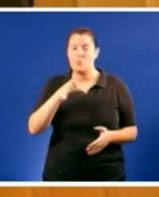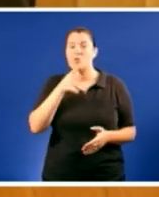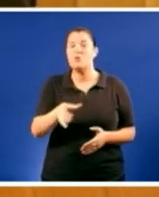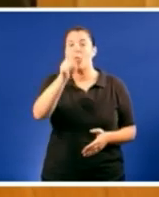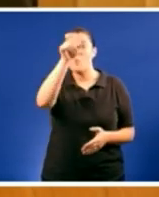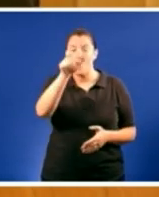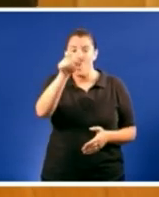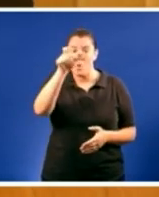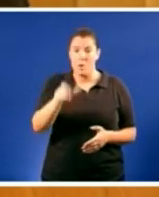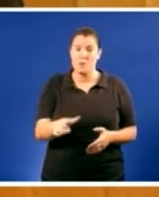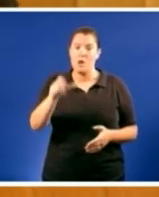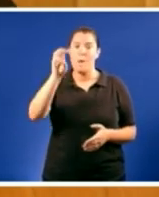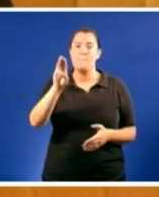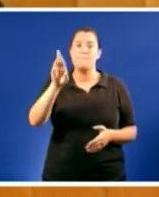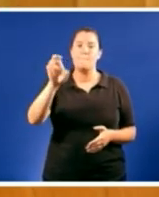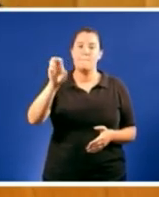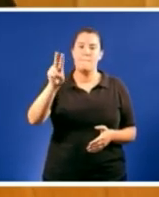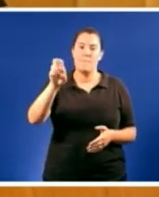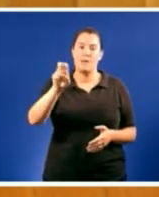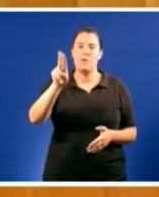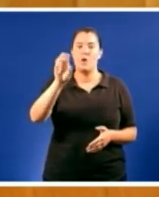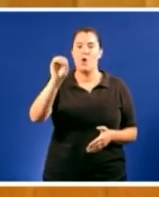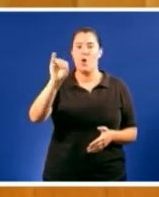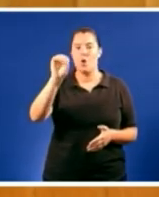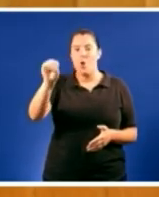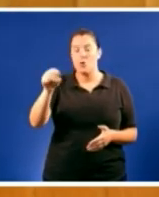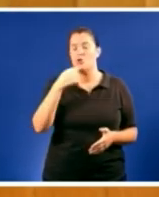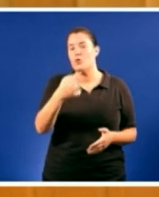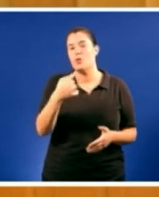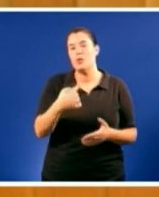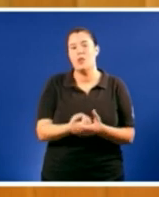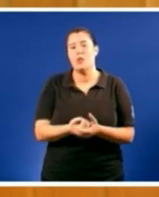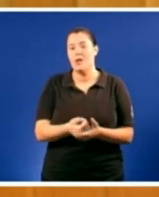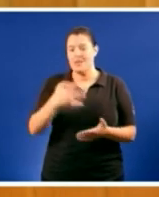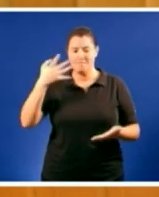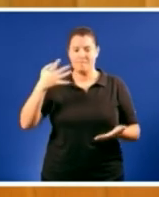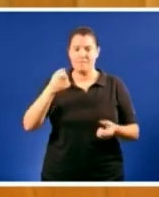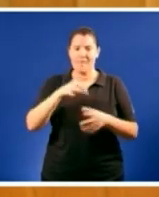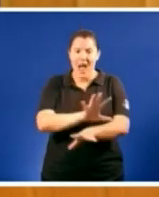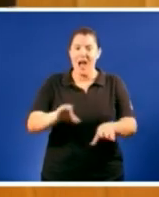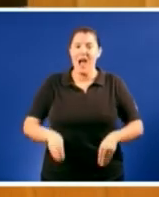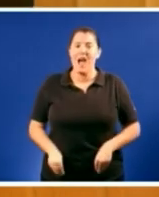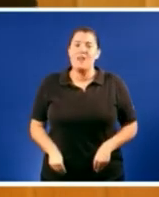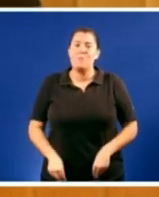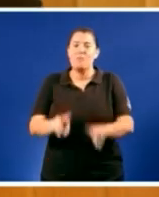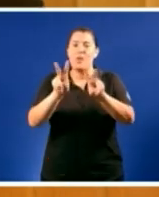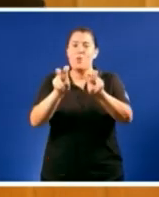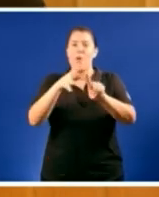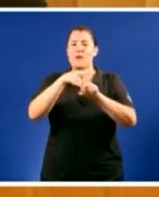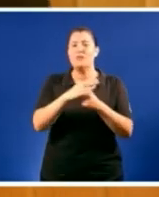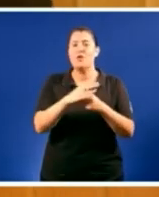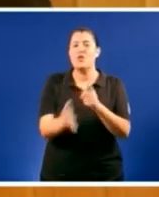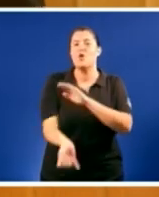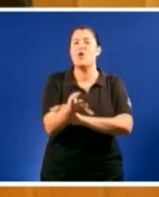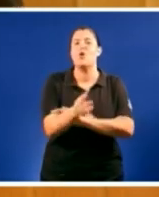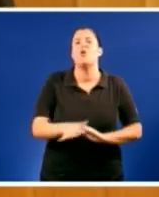como Pérez Rollo da por enterrado o marco e recoñece que o novo marco vai nacer das